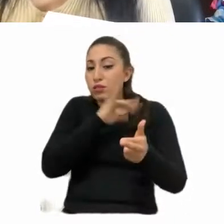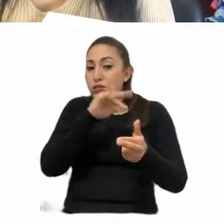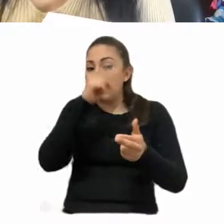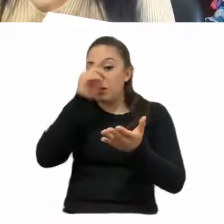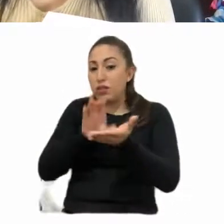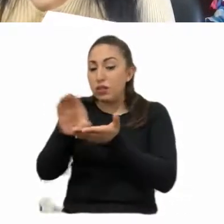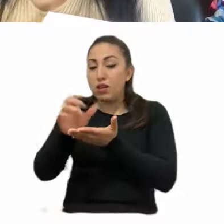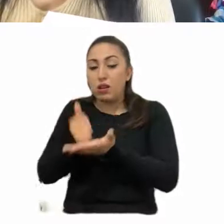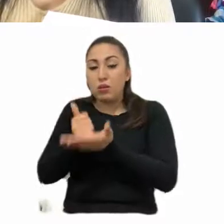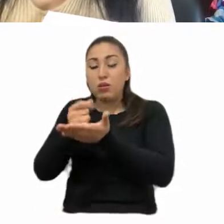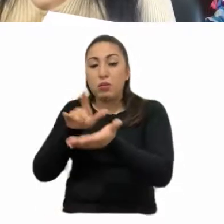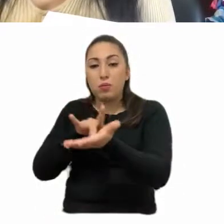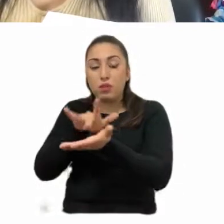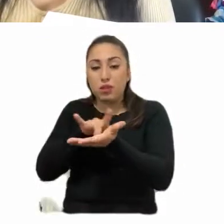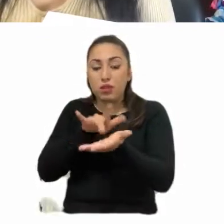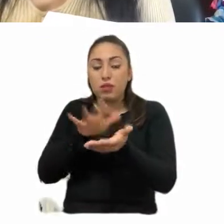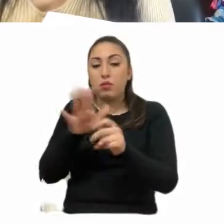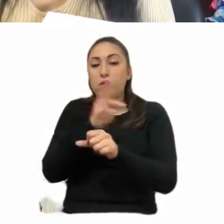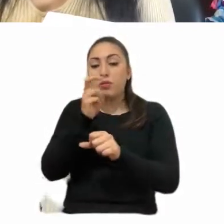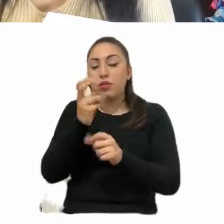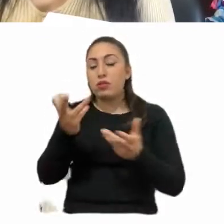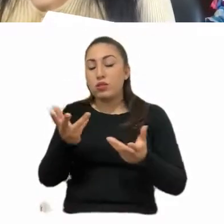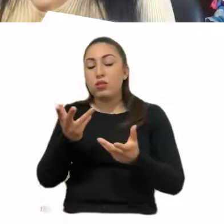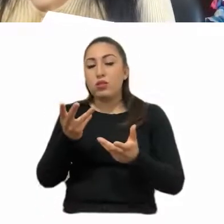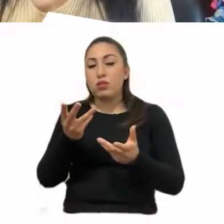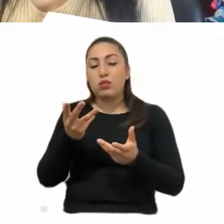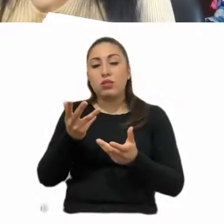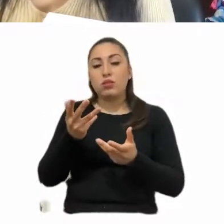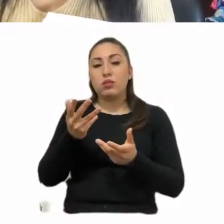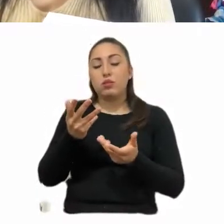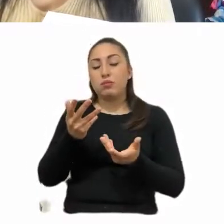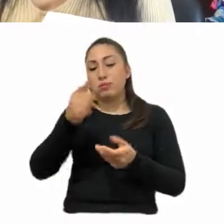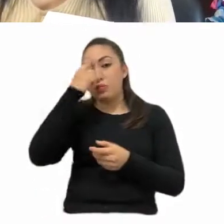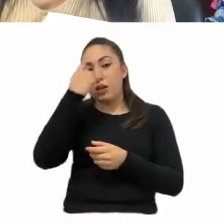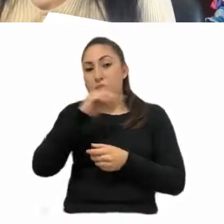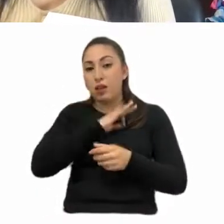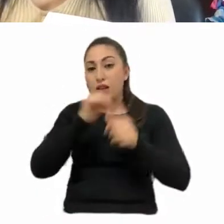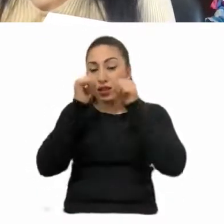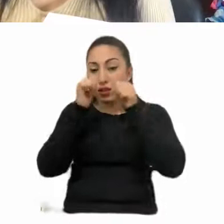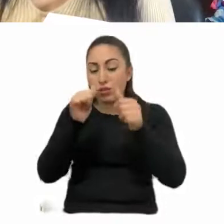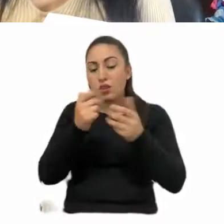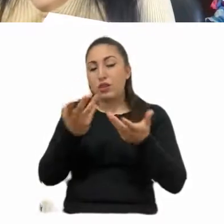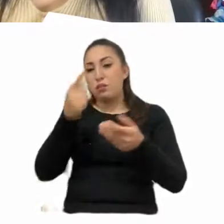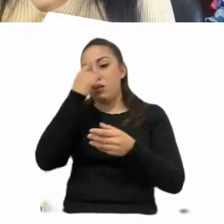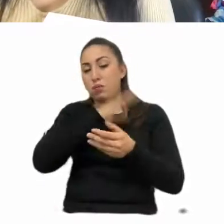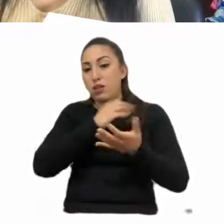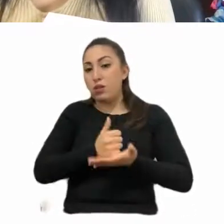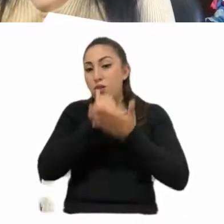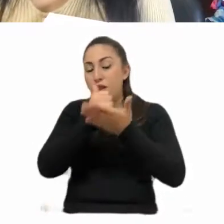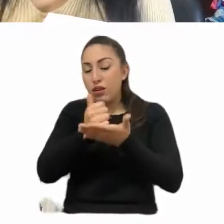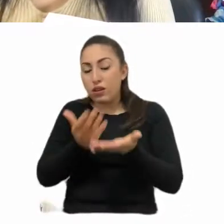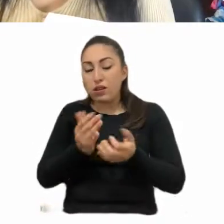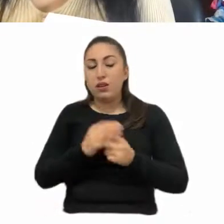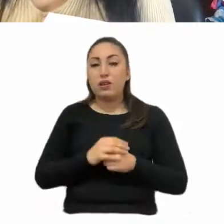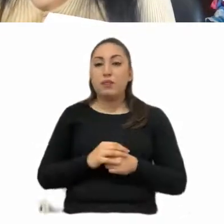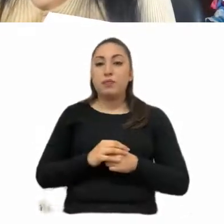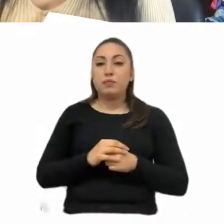la, la atención a este tema de, de ayudar. Entonces, creo, creo, creo que